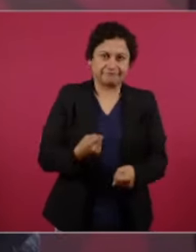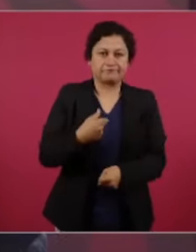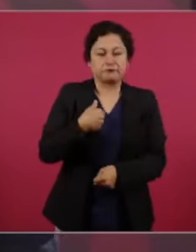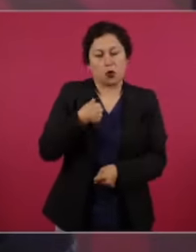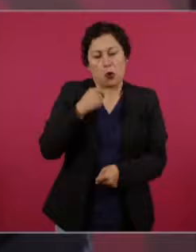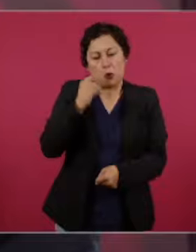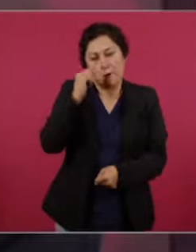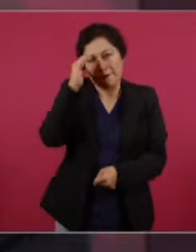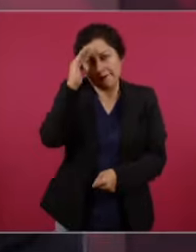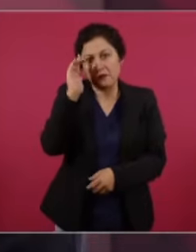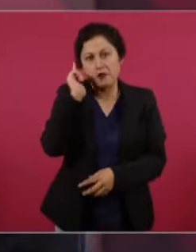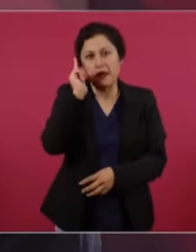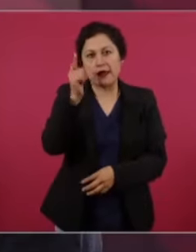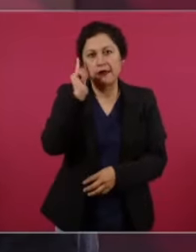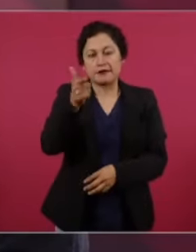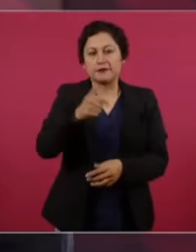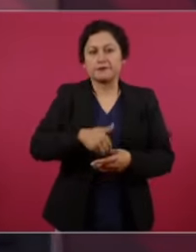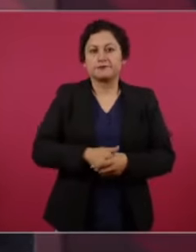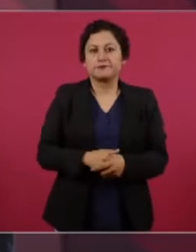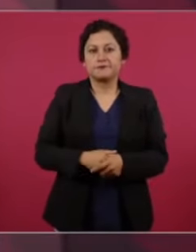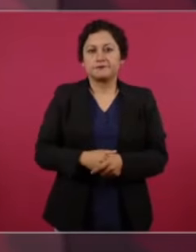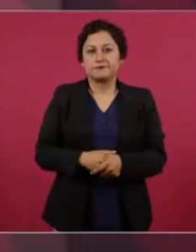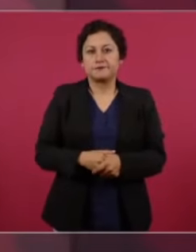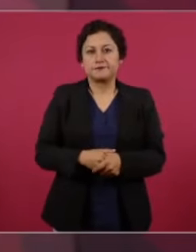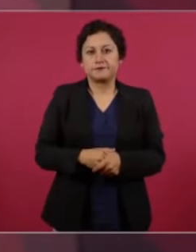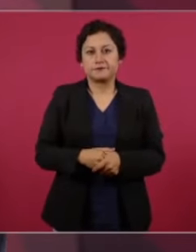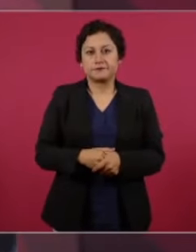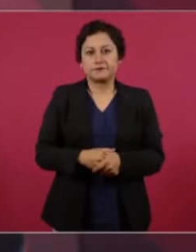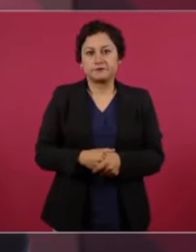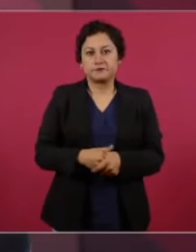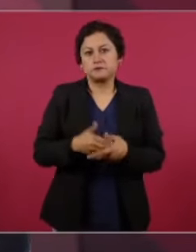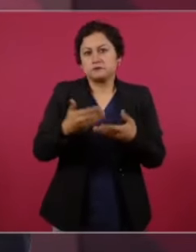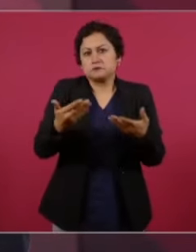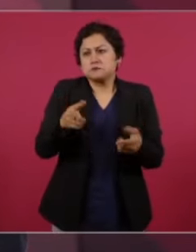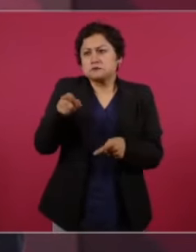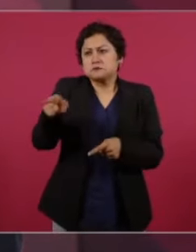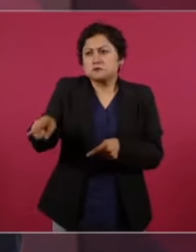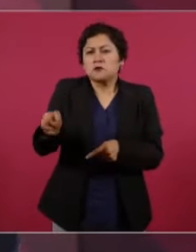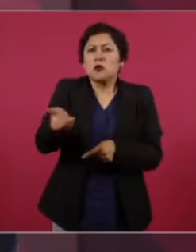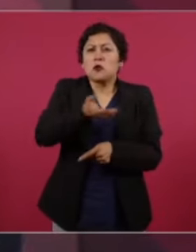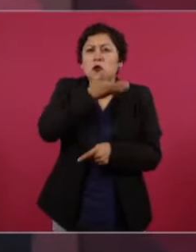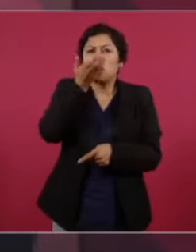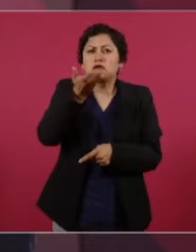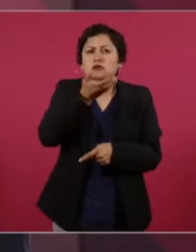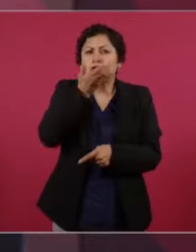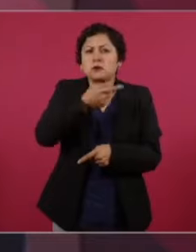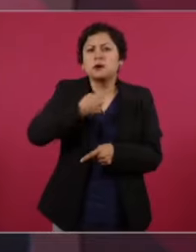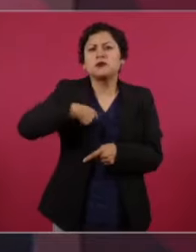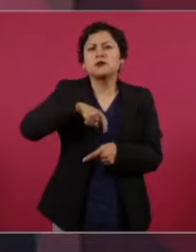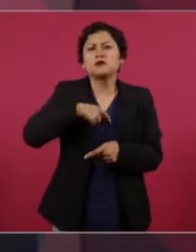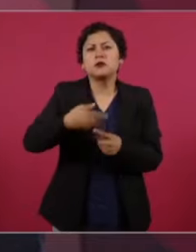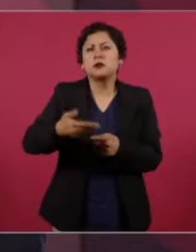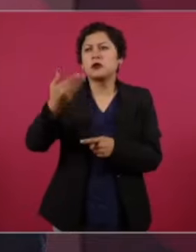Y siempre les apoyamos a toda la